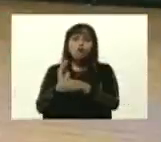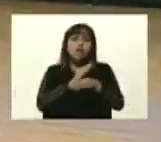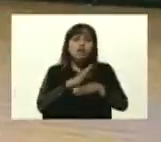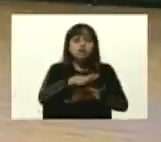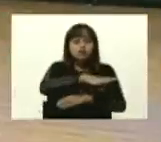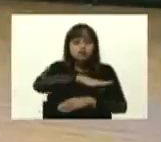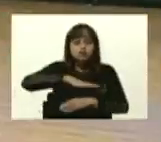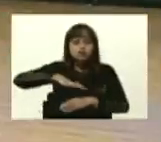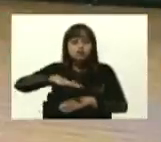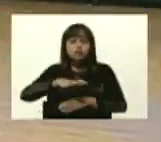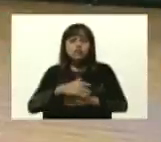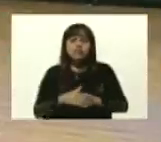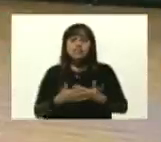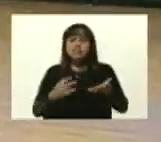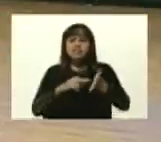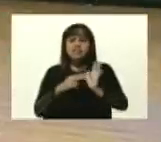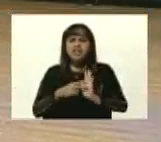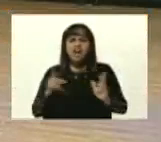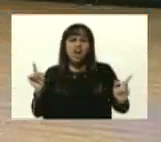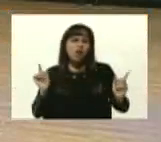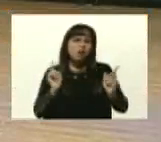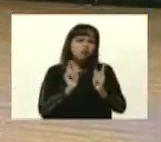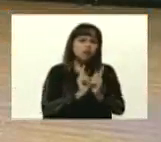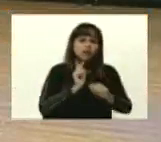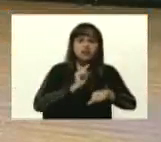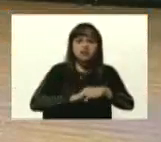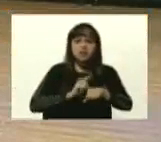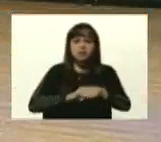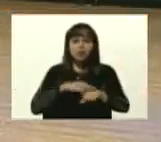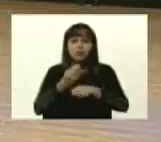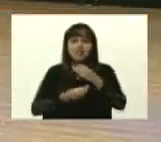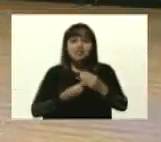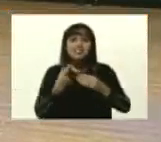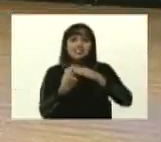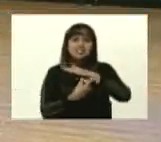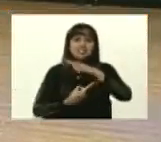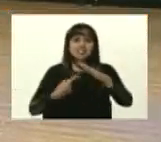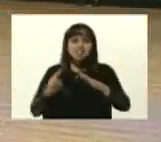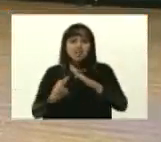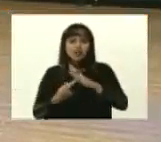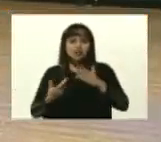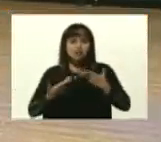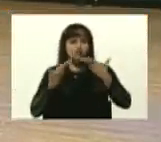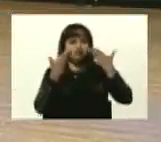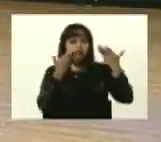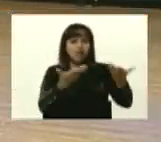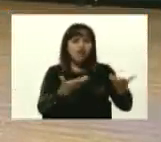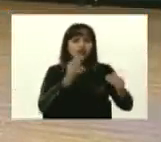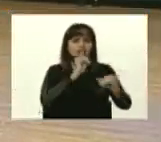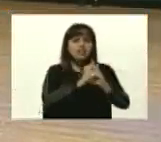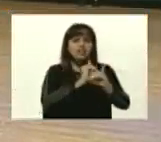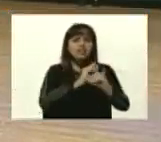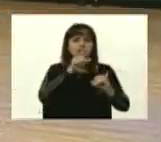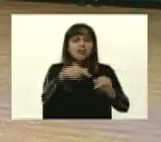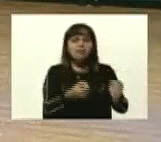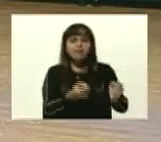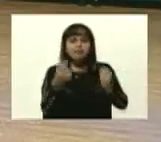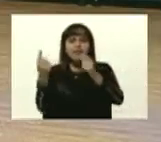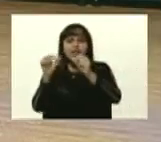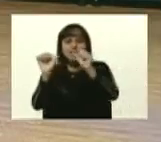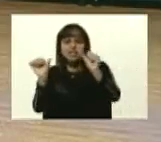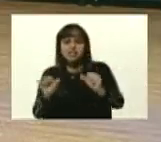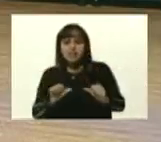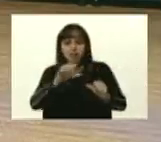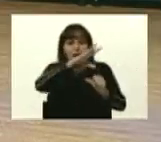todo esto? Lo que pretendemos es acortar los tiempos de la generación de los datos, ponerlos en la nube y complementarlo con el sistema que